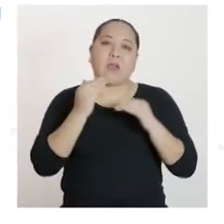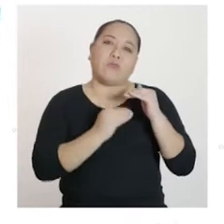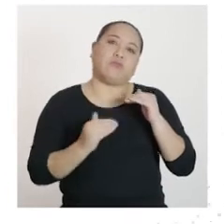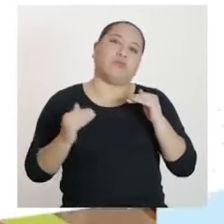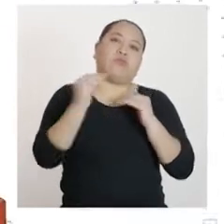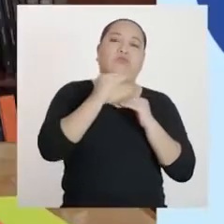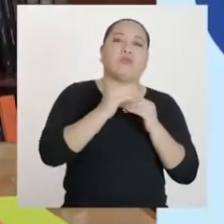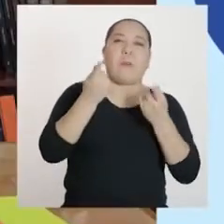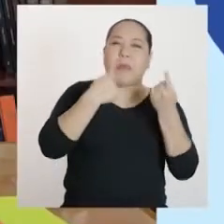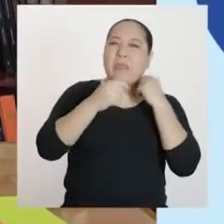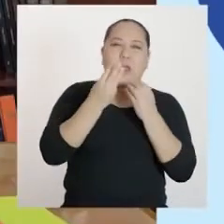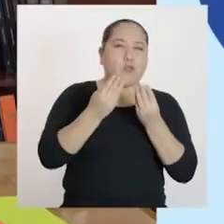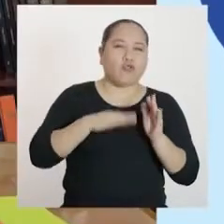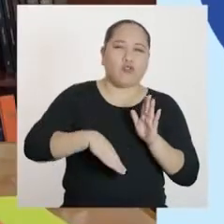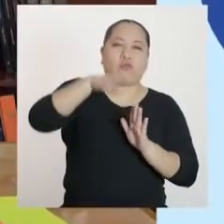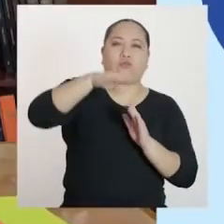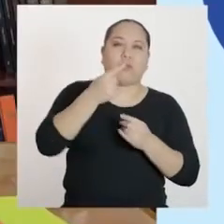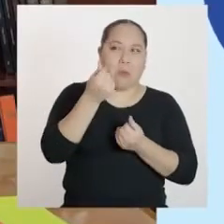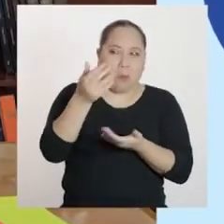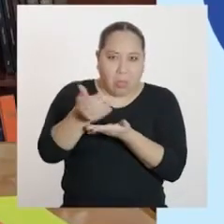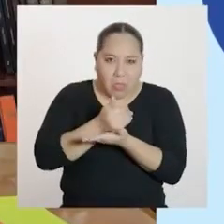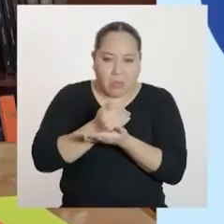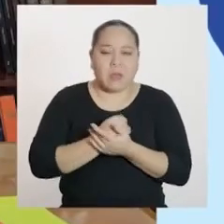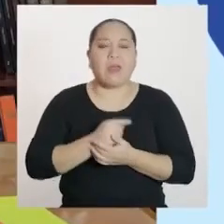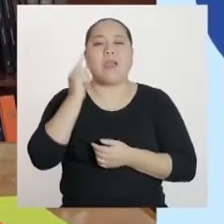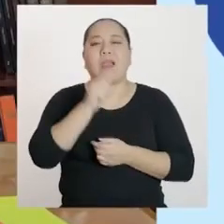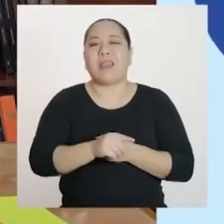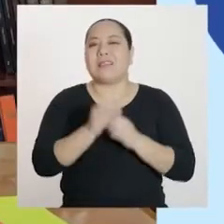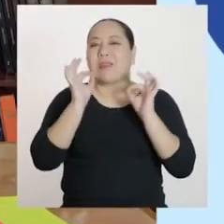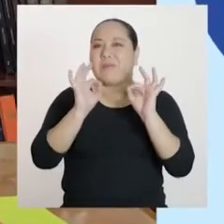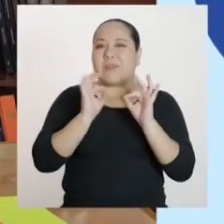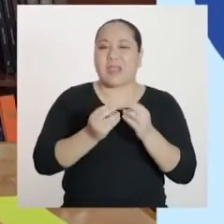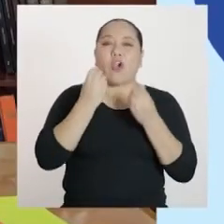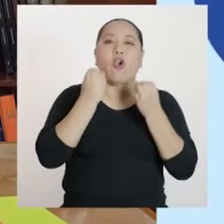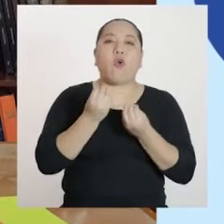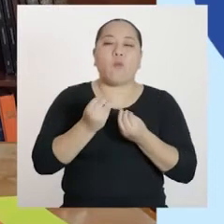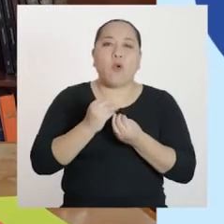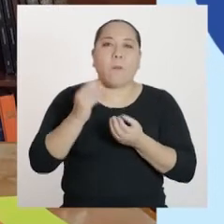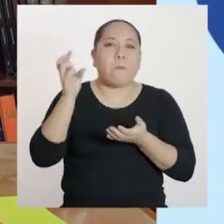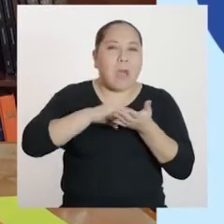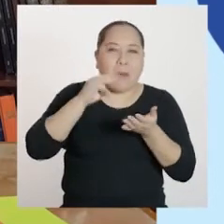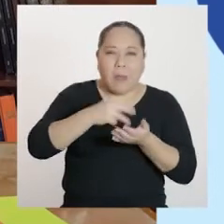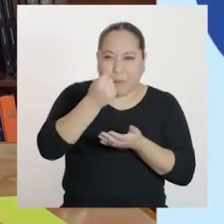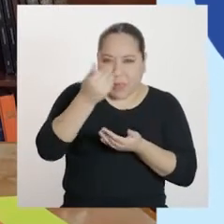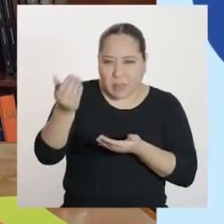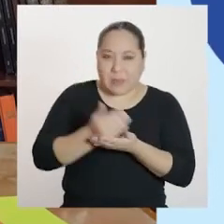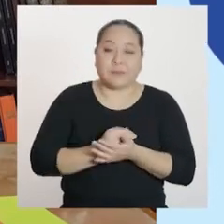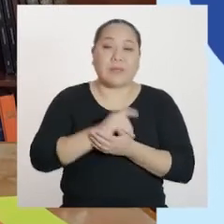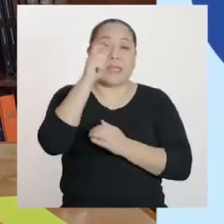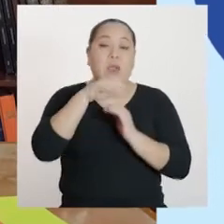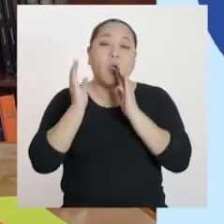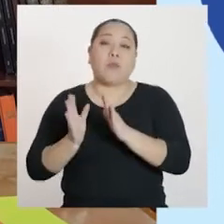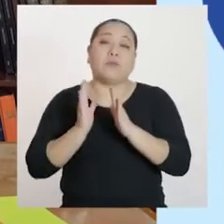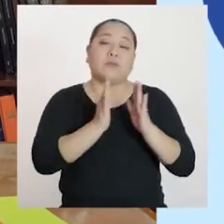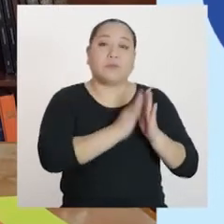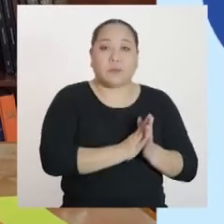Bien, esta es una típica situación de optimización de ingresos. En primer lugar, hay que organizar los